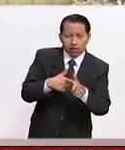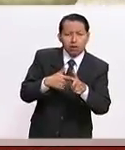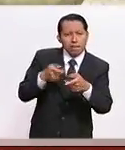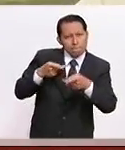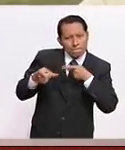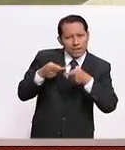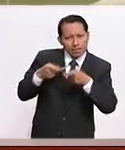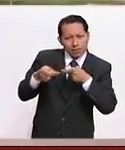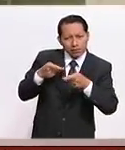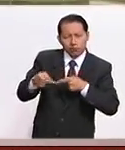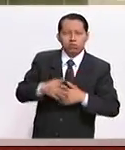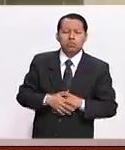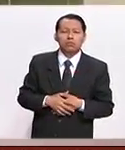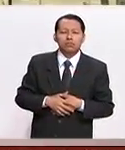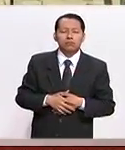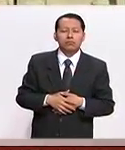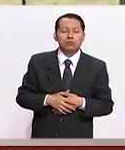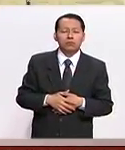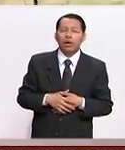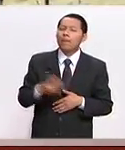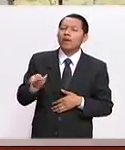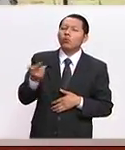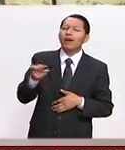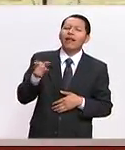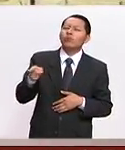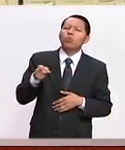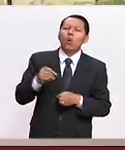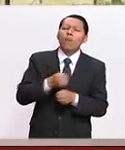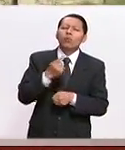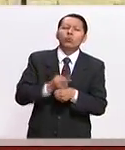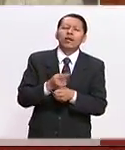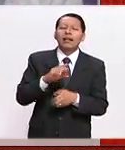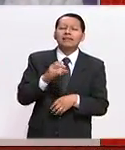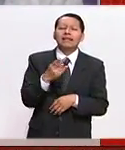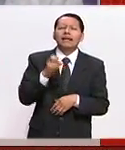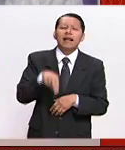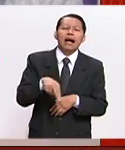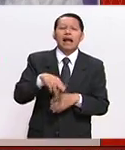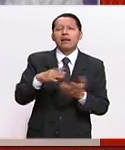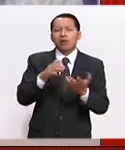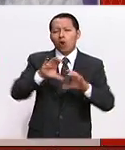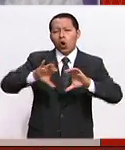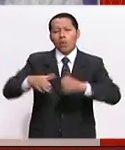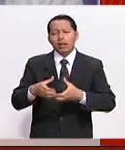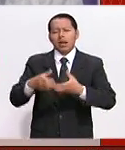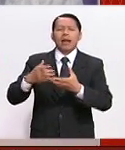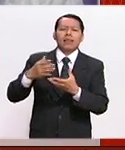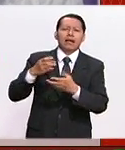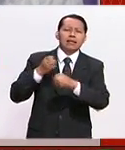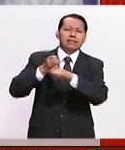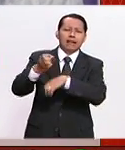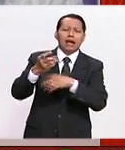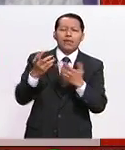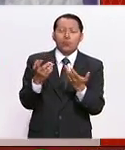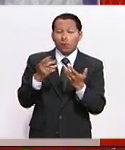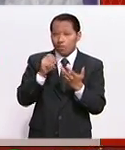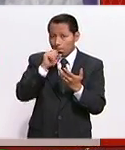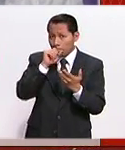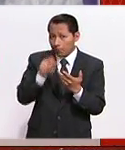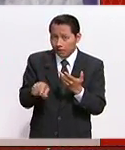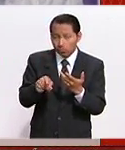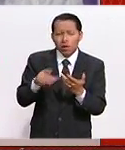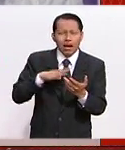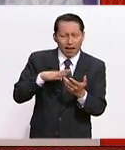preparación. Si tuvieras la oportunidad de hacer algo por Cherán, por tu comunidad, por tu estado, bajado en estas